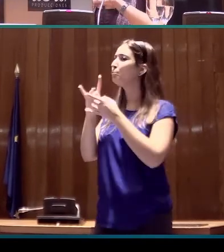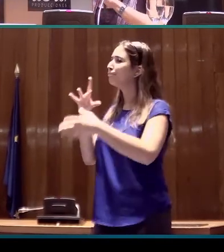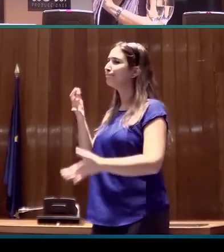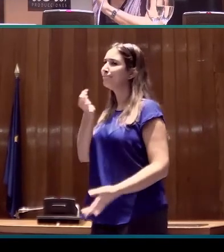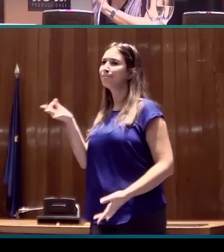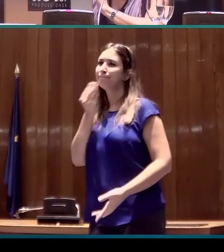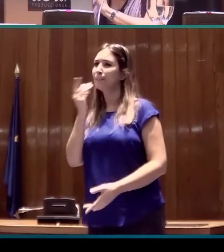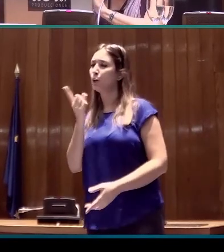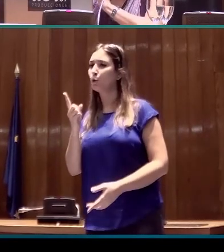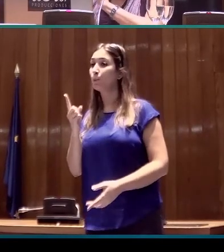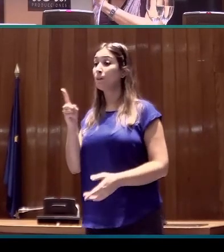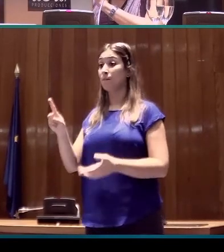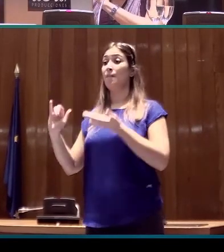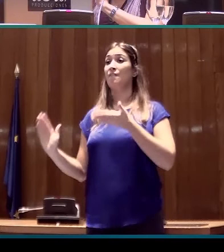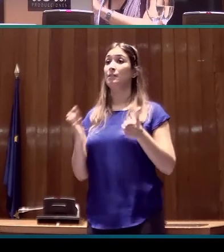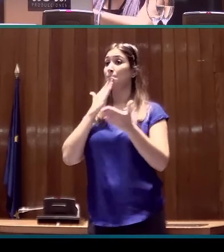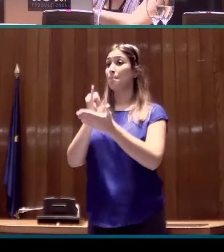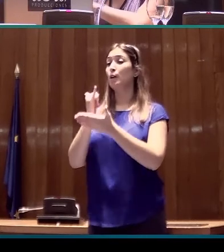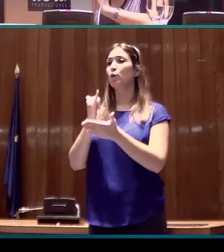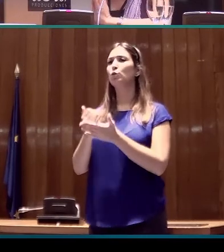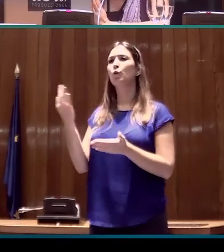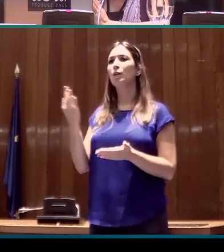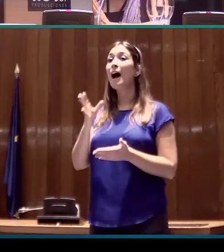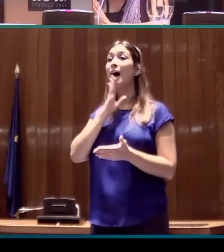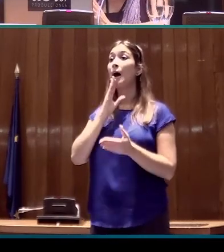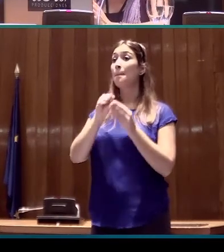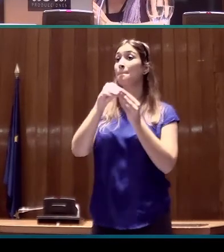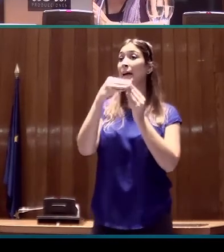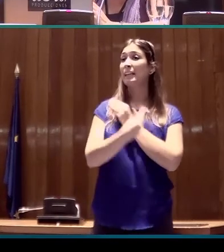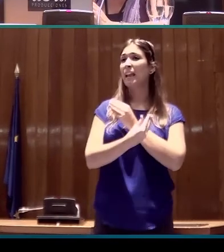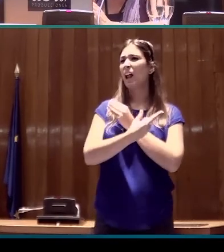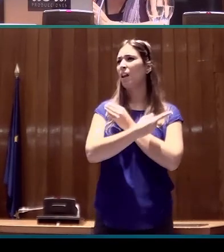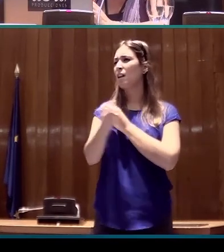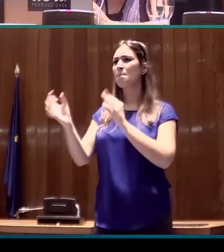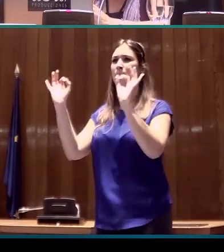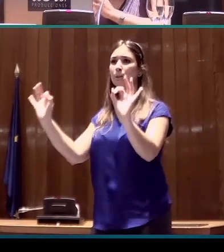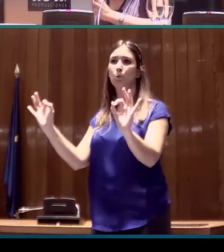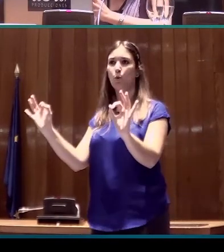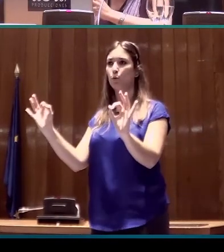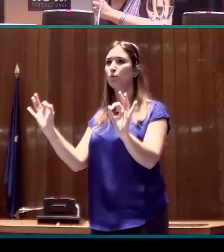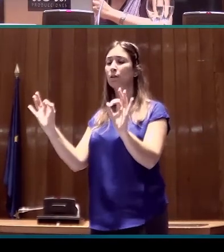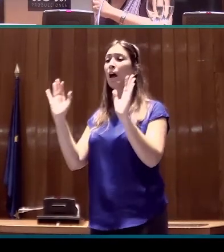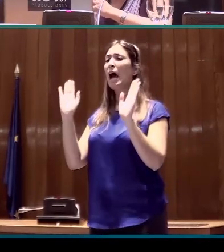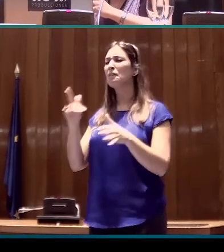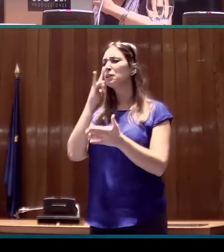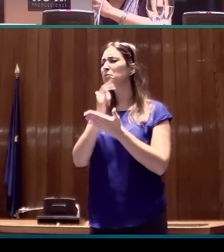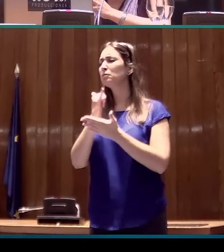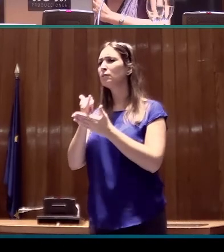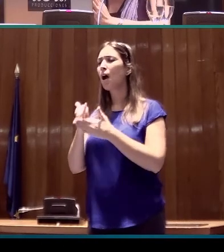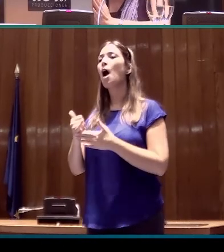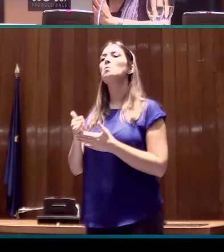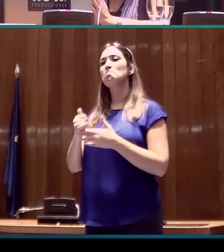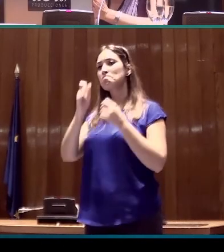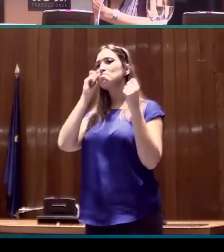En esta fase piloto optamos por utilizar los mismos materiales para todos los informantes y nos dimos cuenta que, por ejemplo,